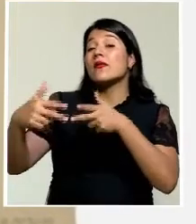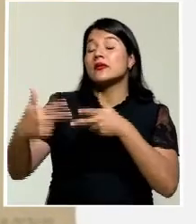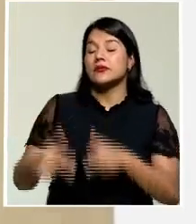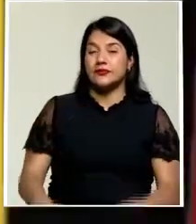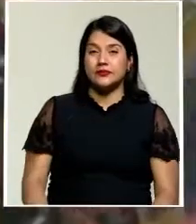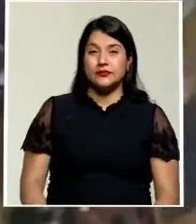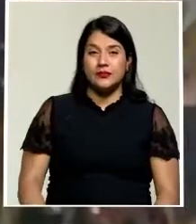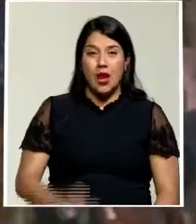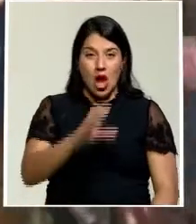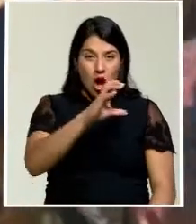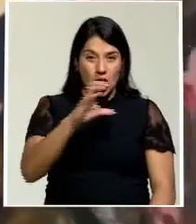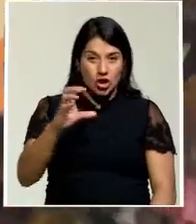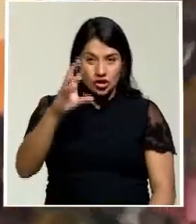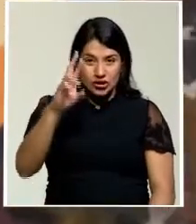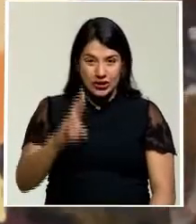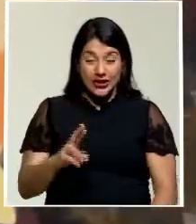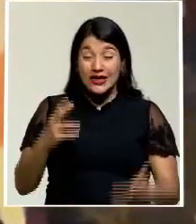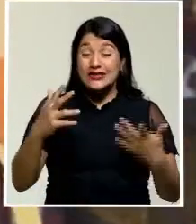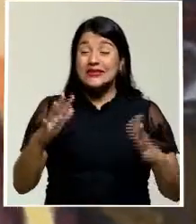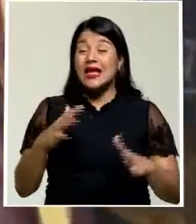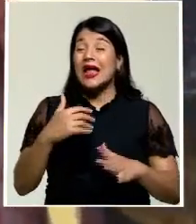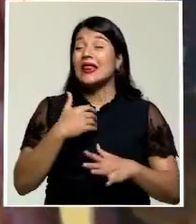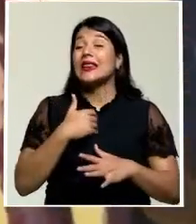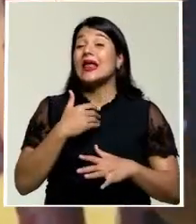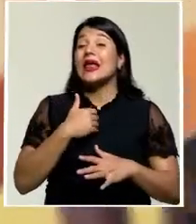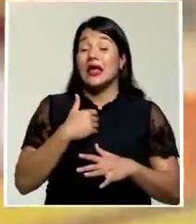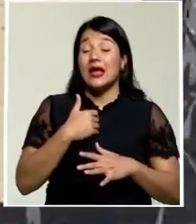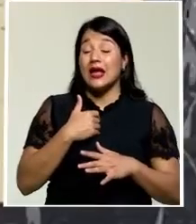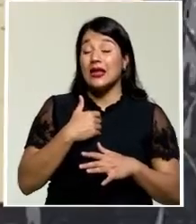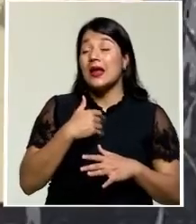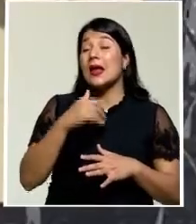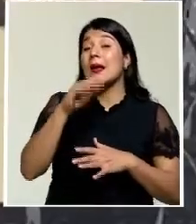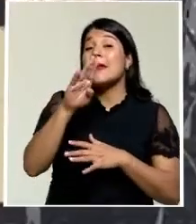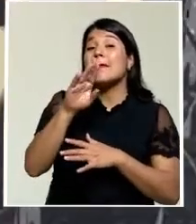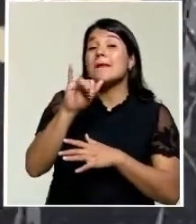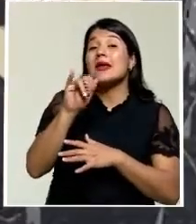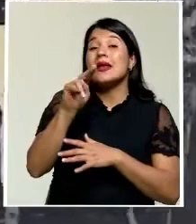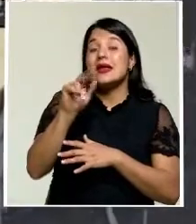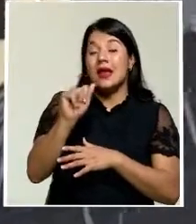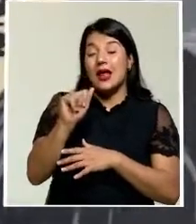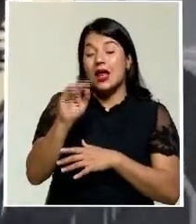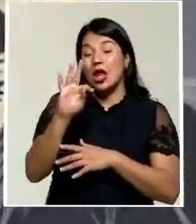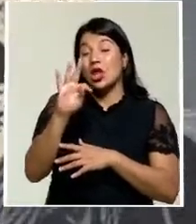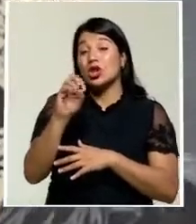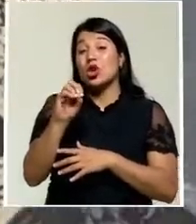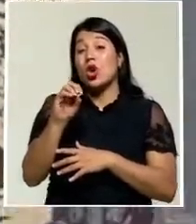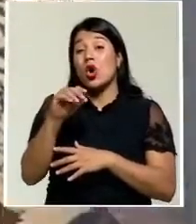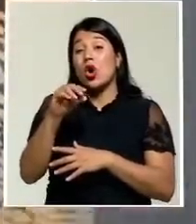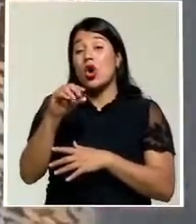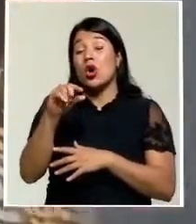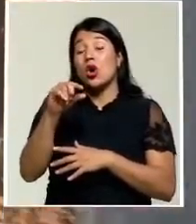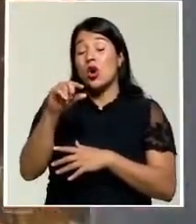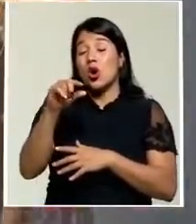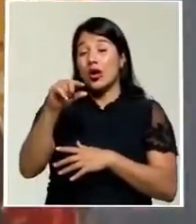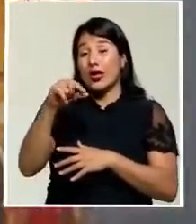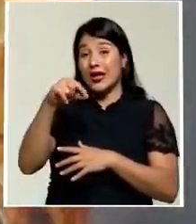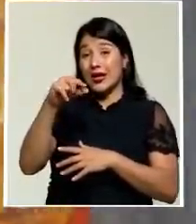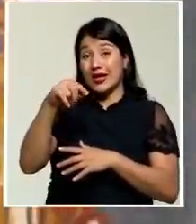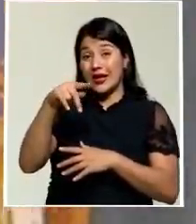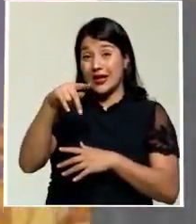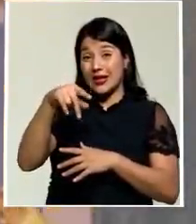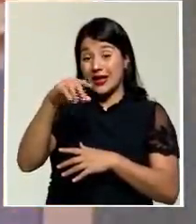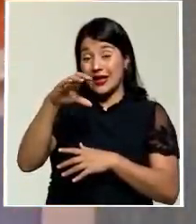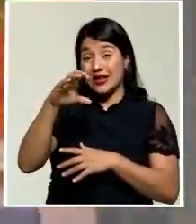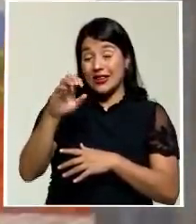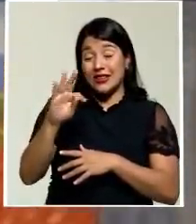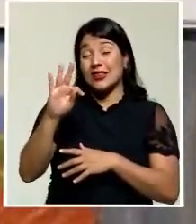Costa Rica ya cuenta con una pinacoteca, una galería o museo de pinturas para resaltar la obra